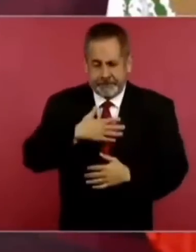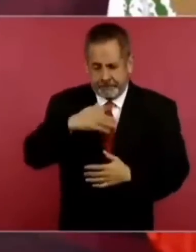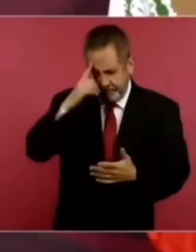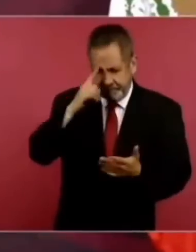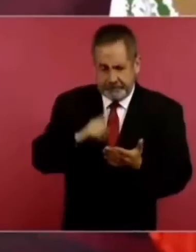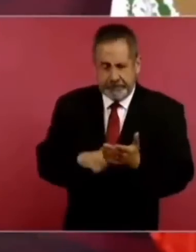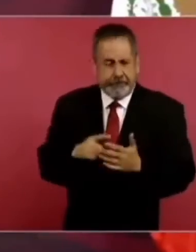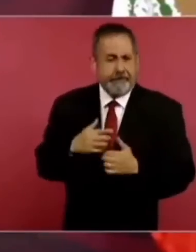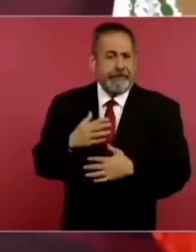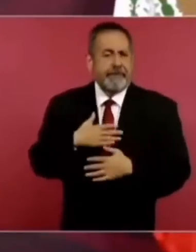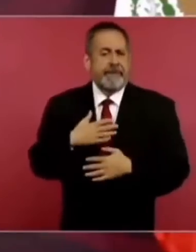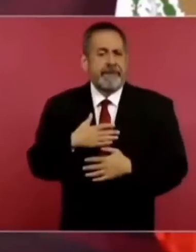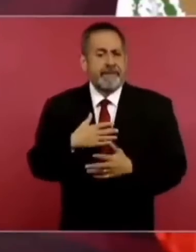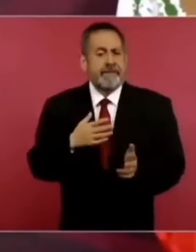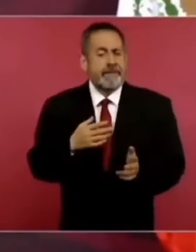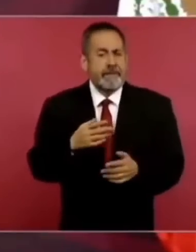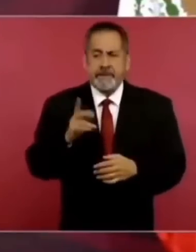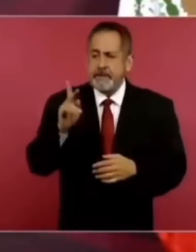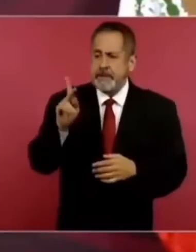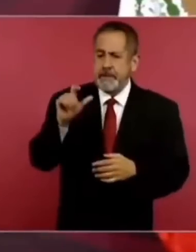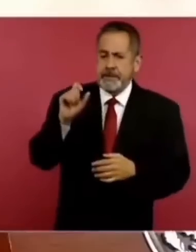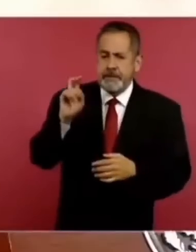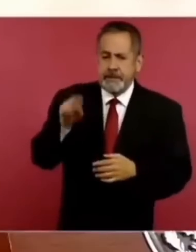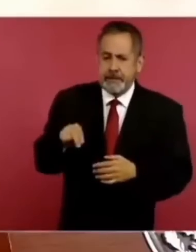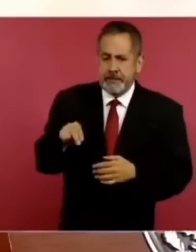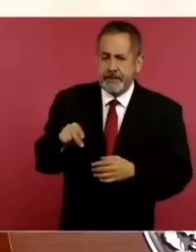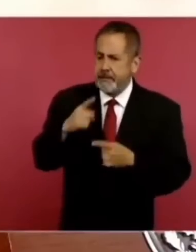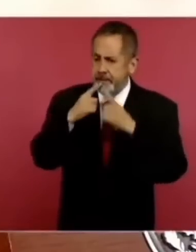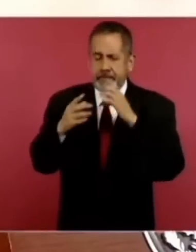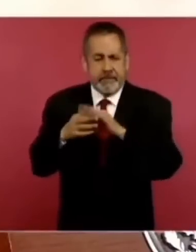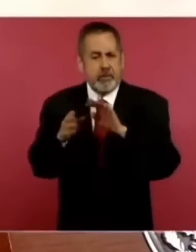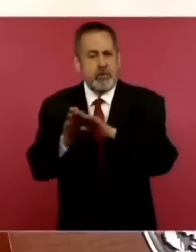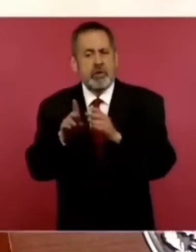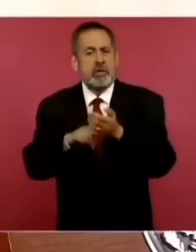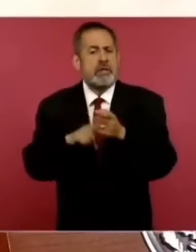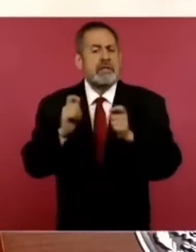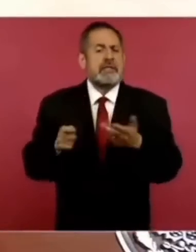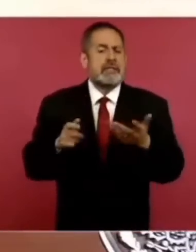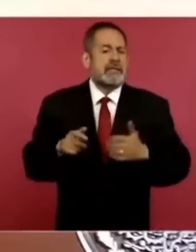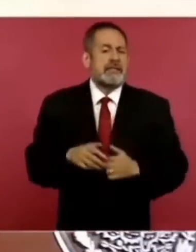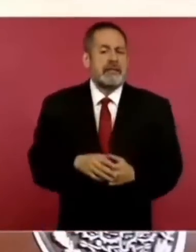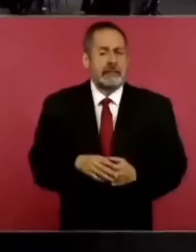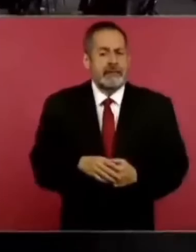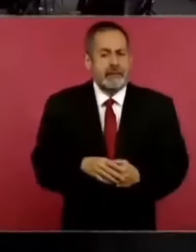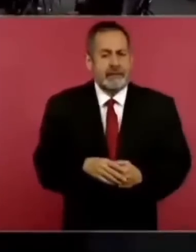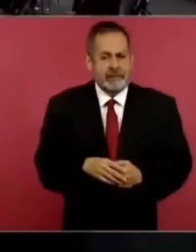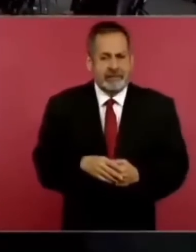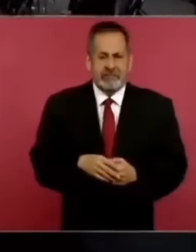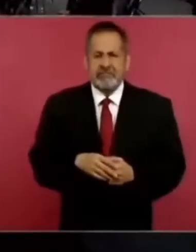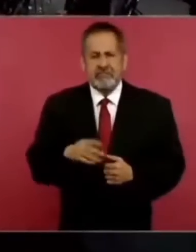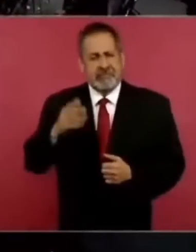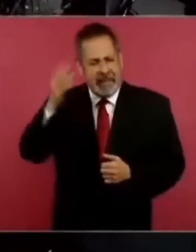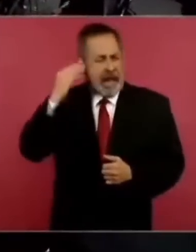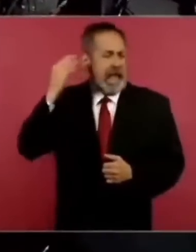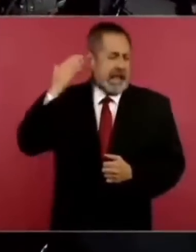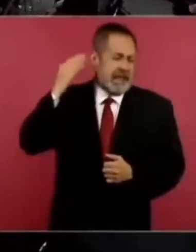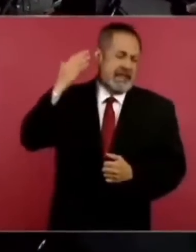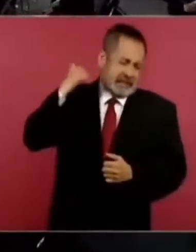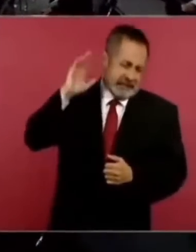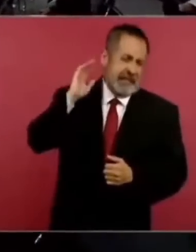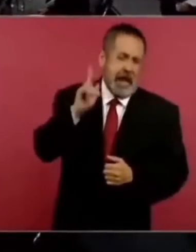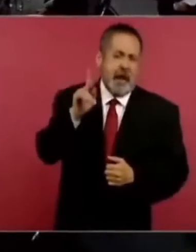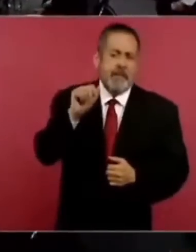debe de haber un plan como lo hubo aún con sus limitantes